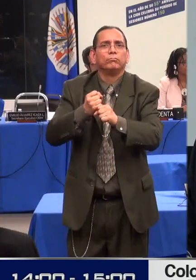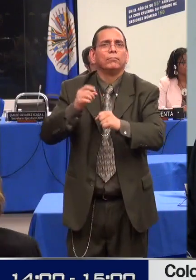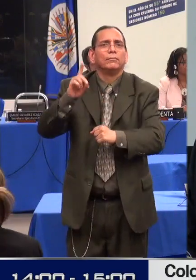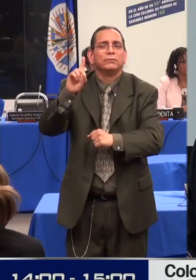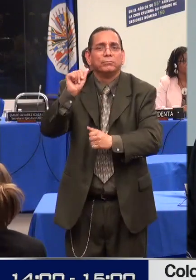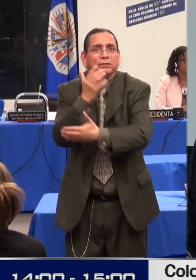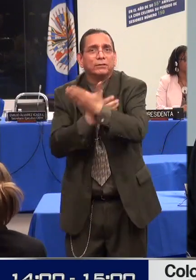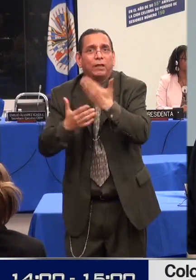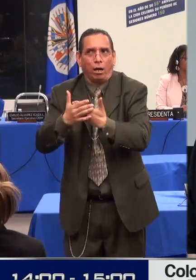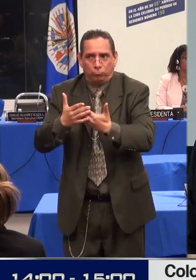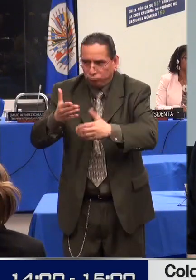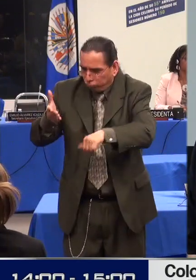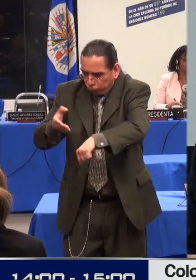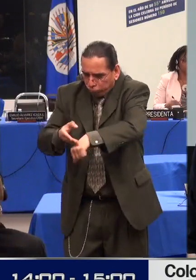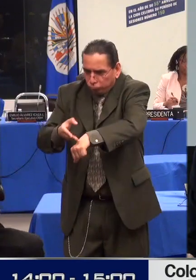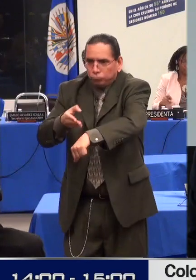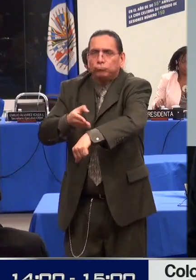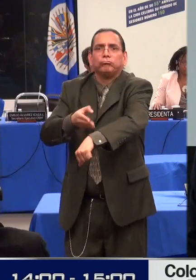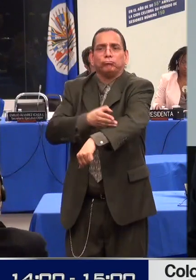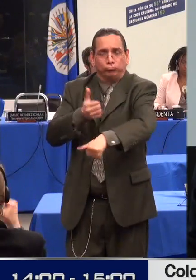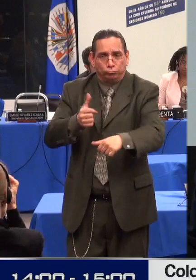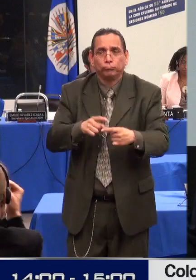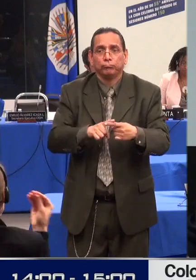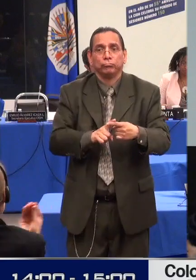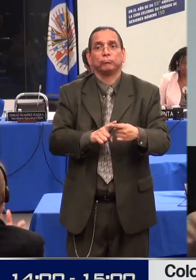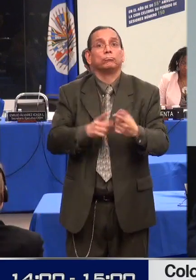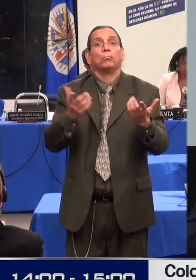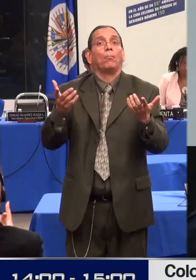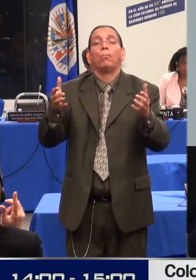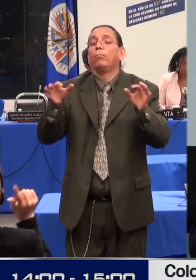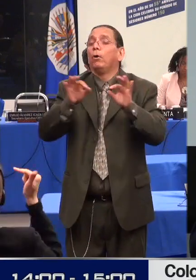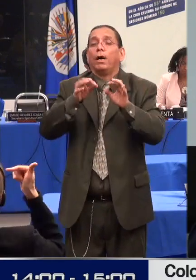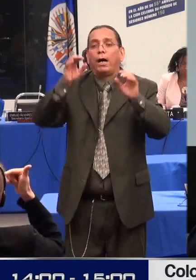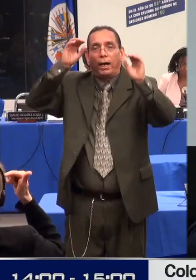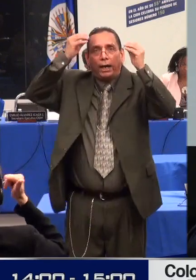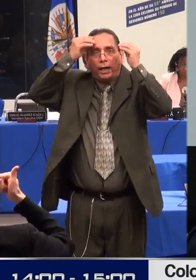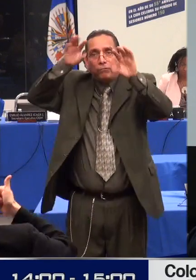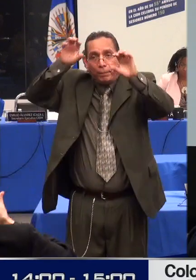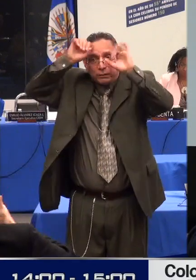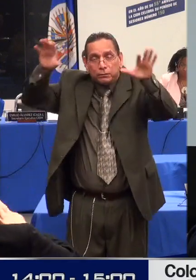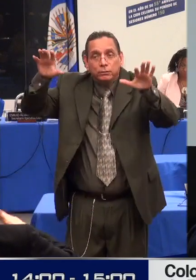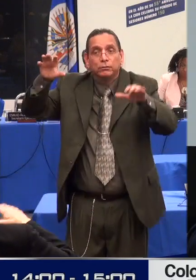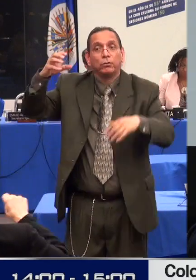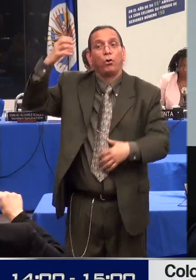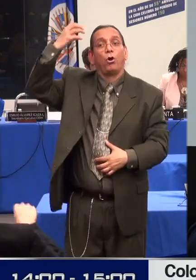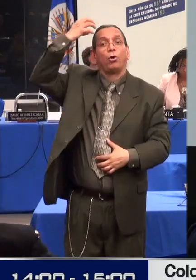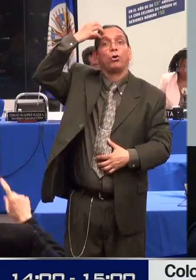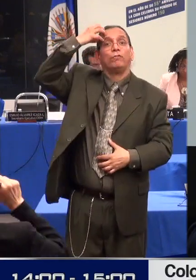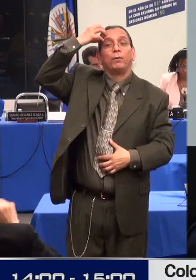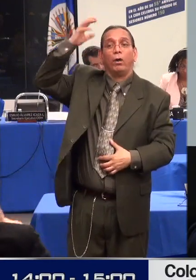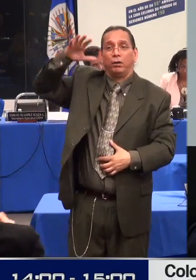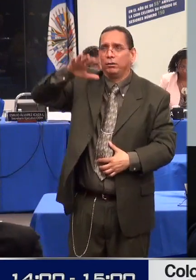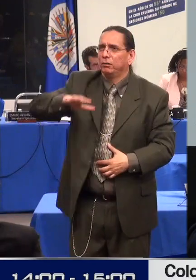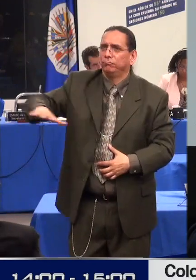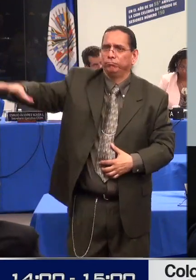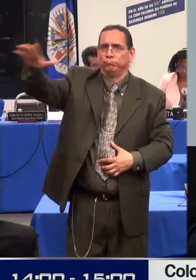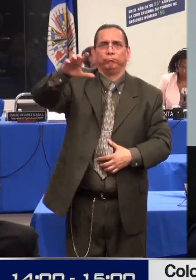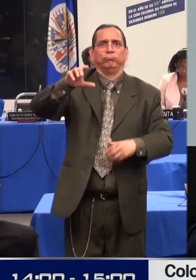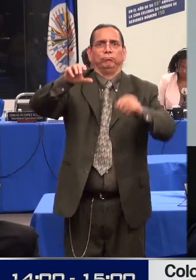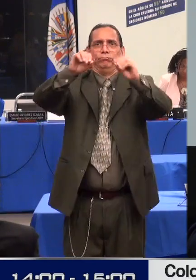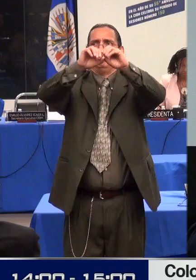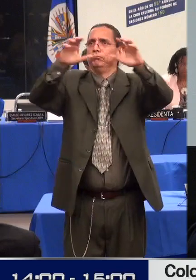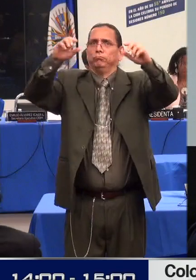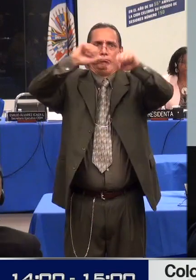cuenta con el Sistema Nacional de Discapacidad, cuyo objeto es impulsar la formulación y la implementación